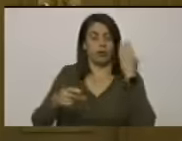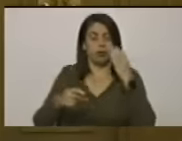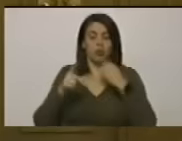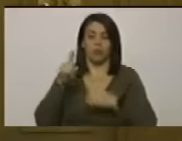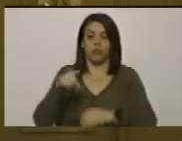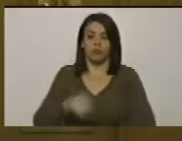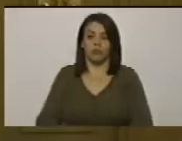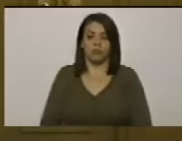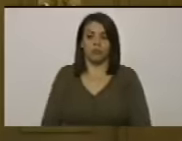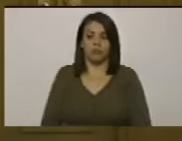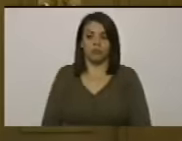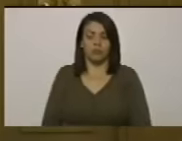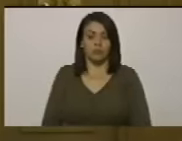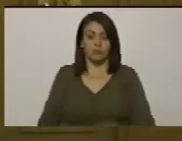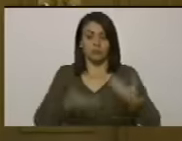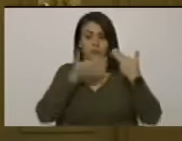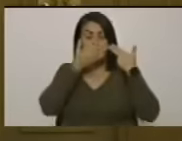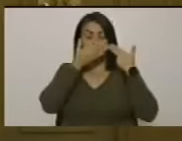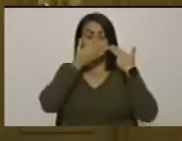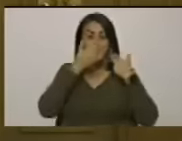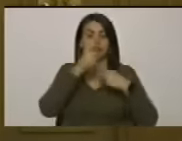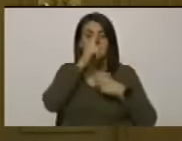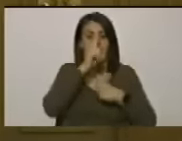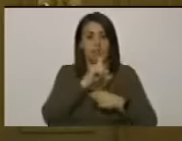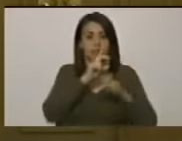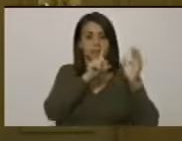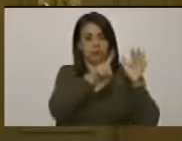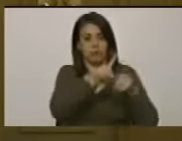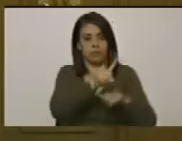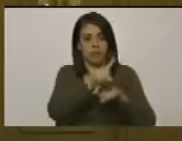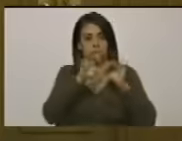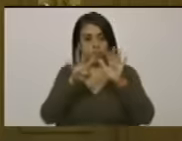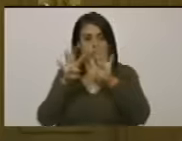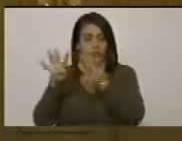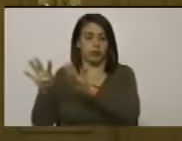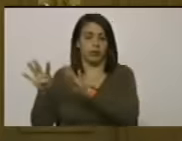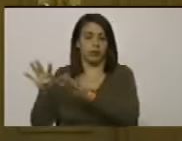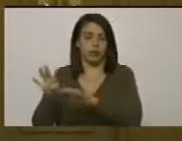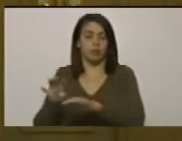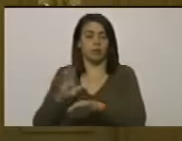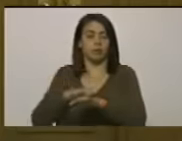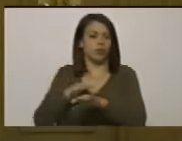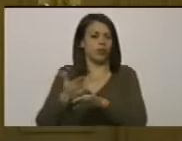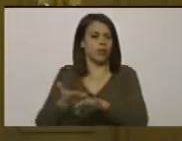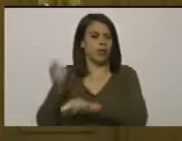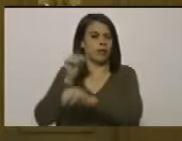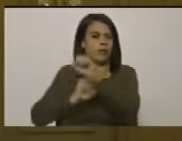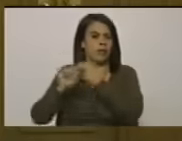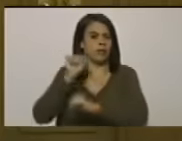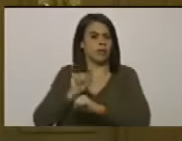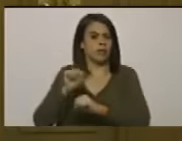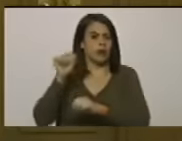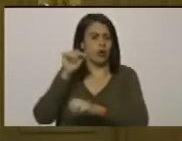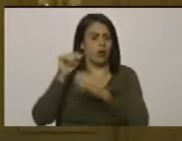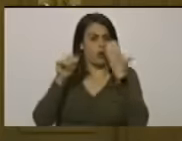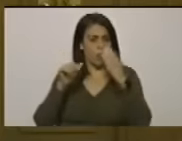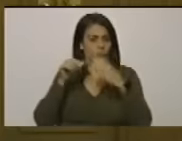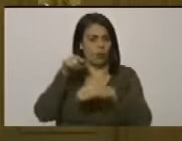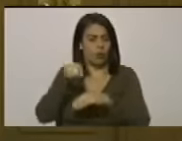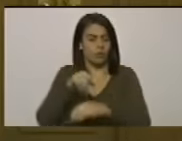fue secuestrada en el año noventa y nueve inclusive por las autodefensas de Colombia